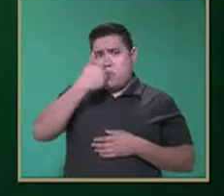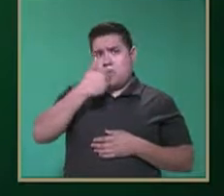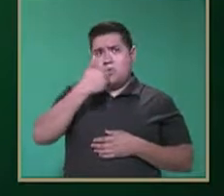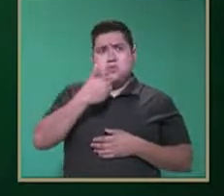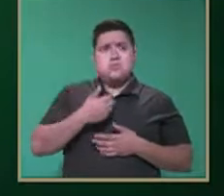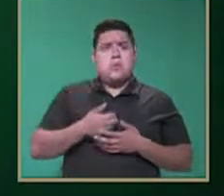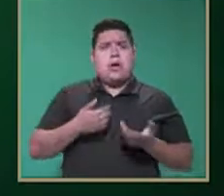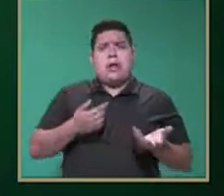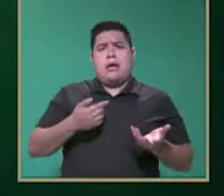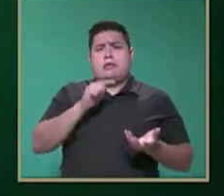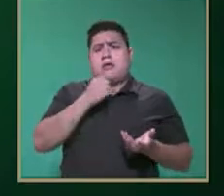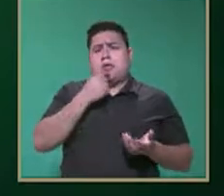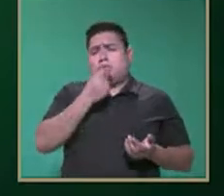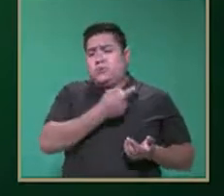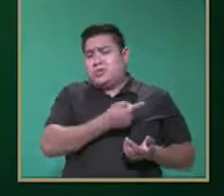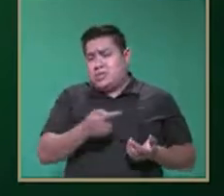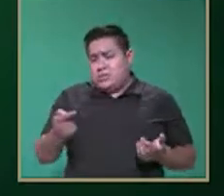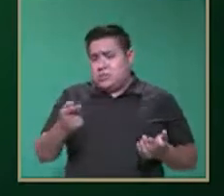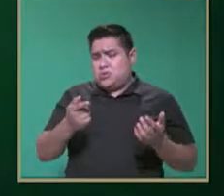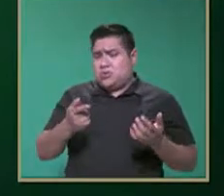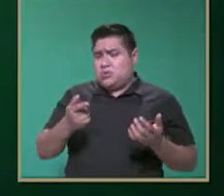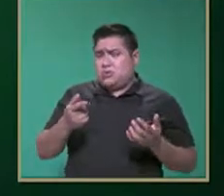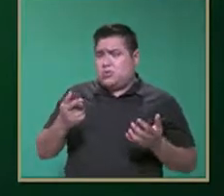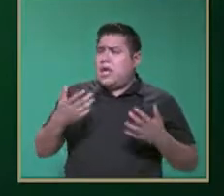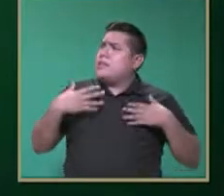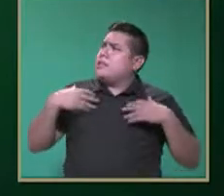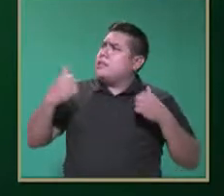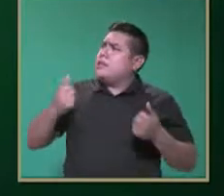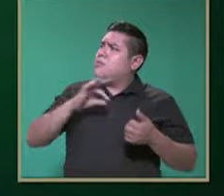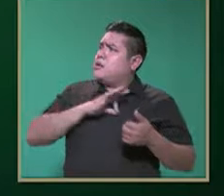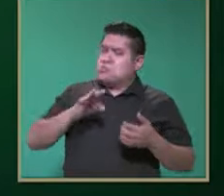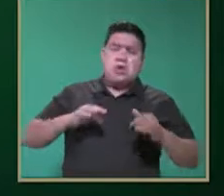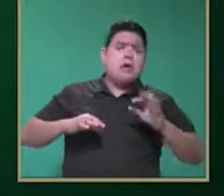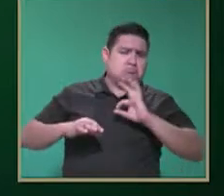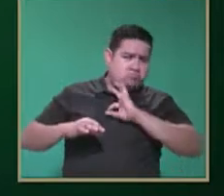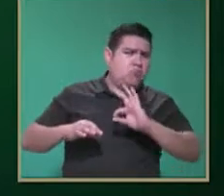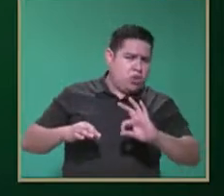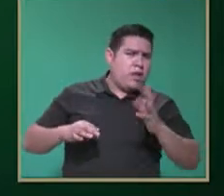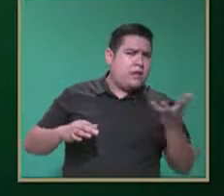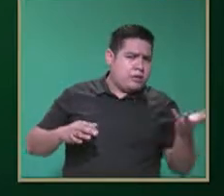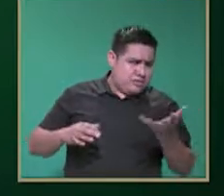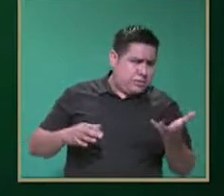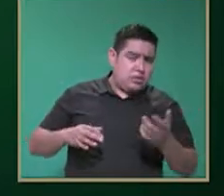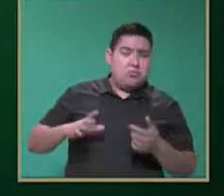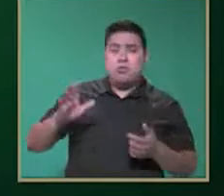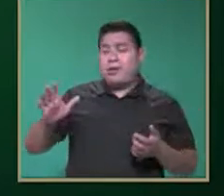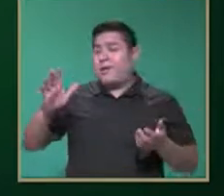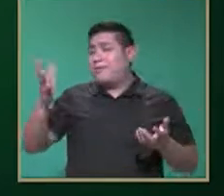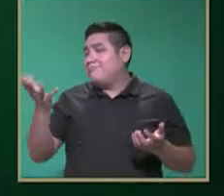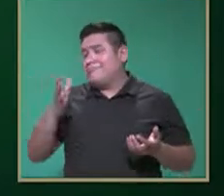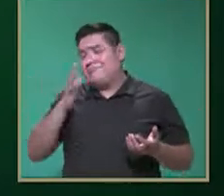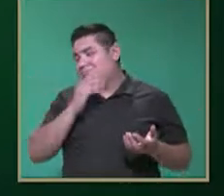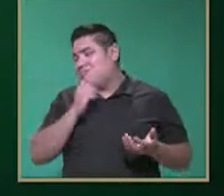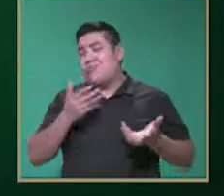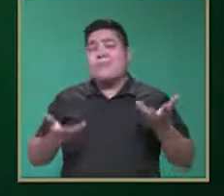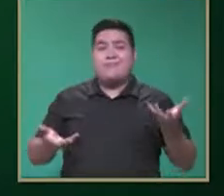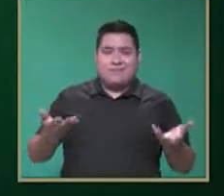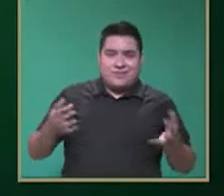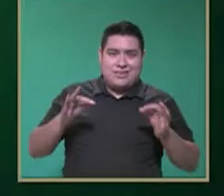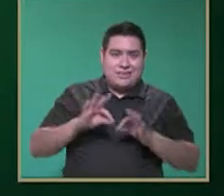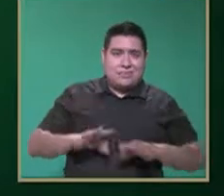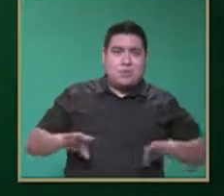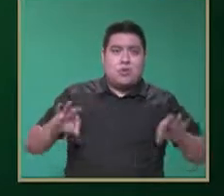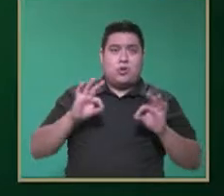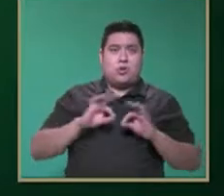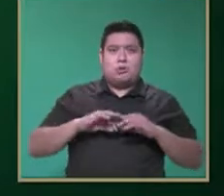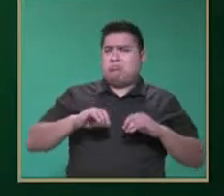entiendan o tengan la conciencia de qué es lo que es permitido y qué no es permitido de una